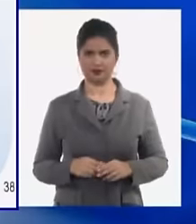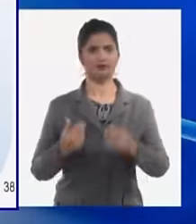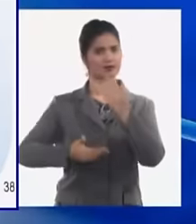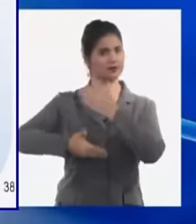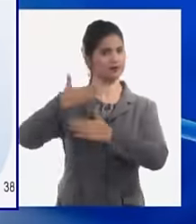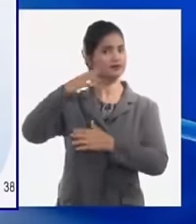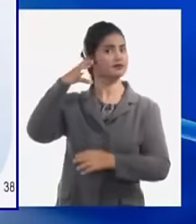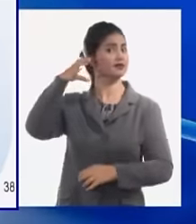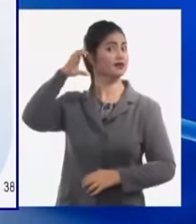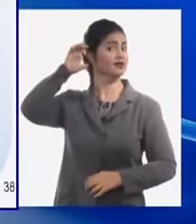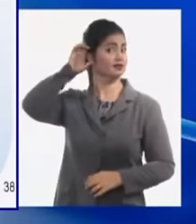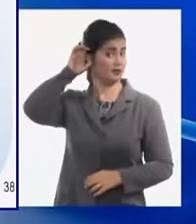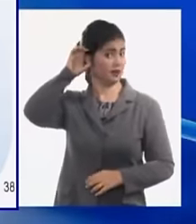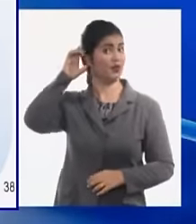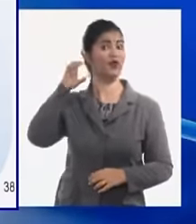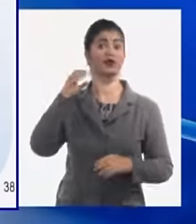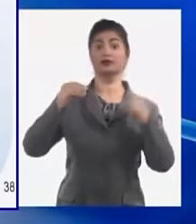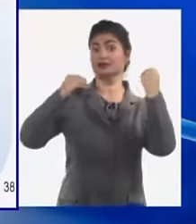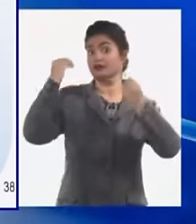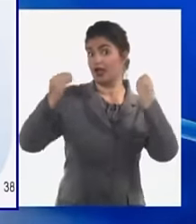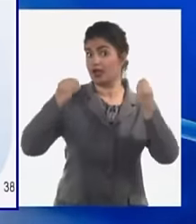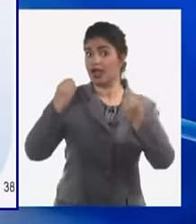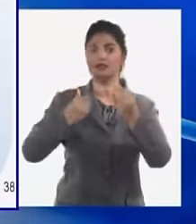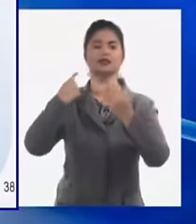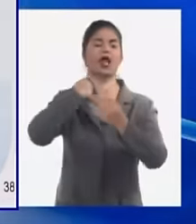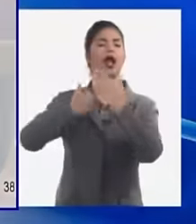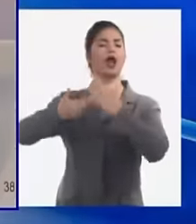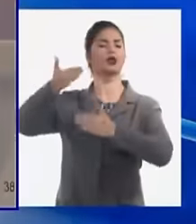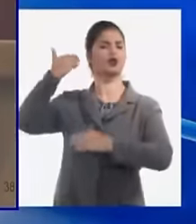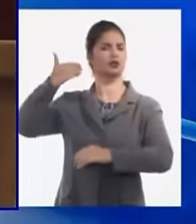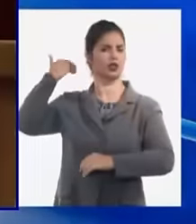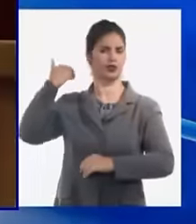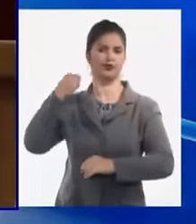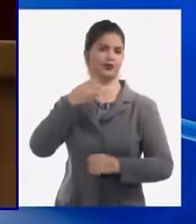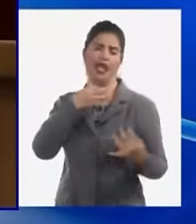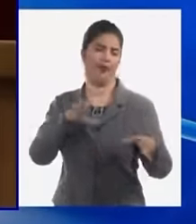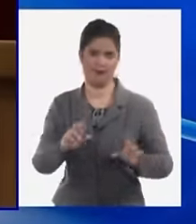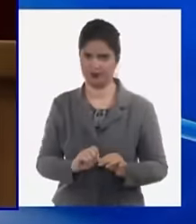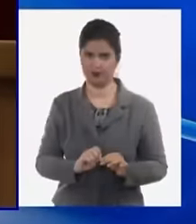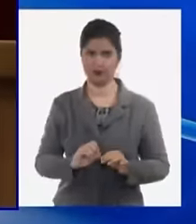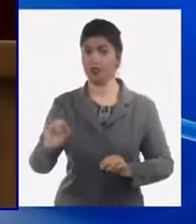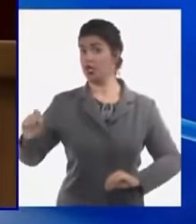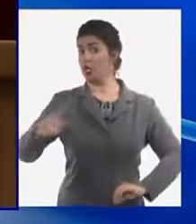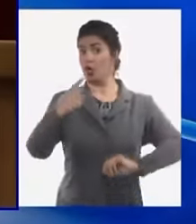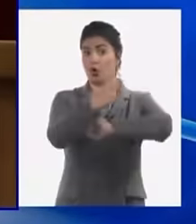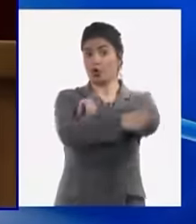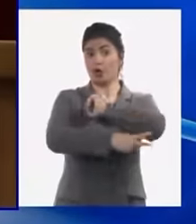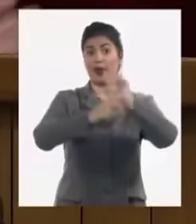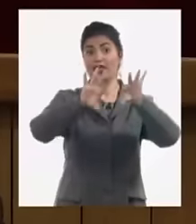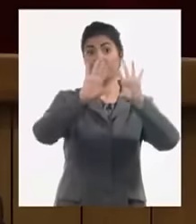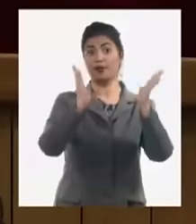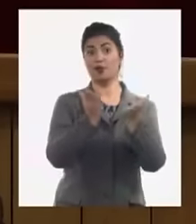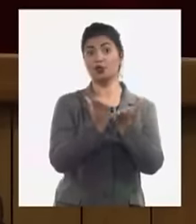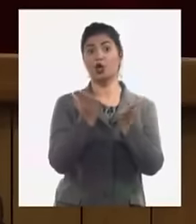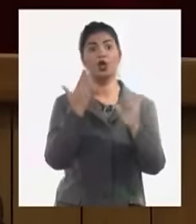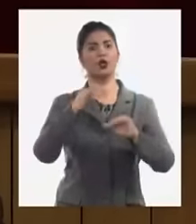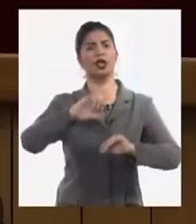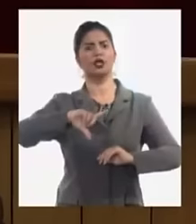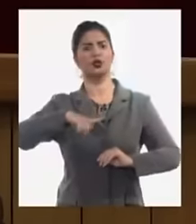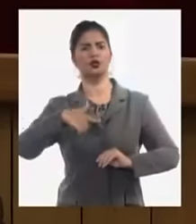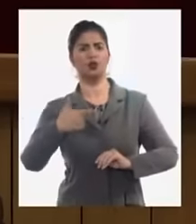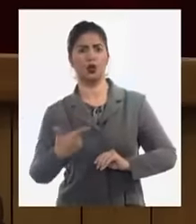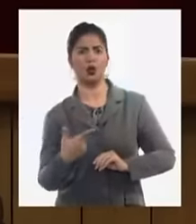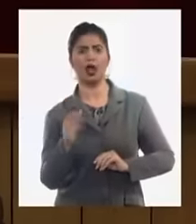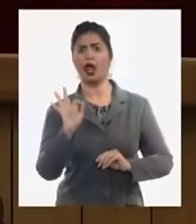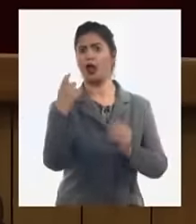general de ejército en varios análisis de años anteriores dice el único país del mundo que no hay ni cultura y nadie se preocupa por pagar